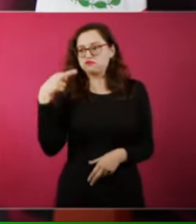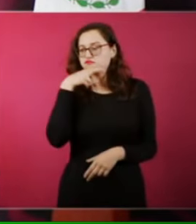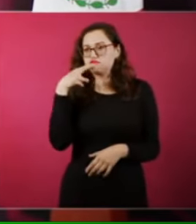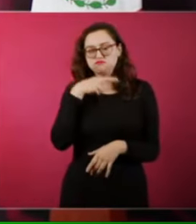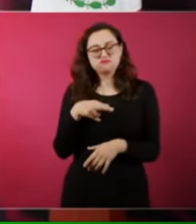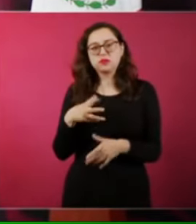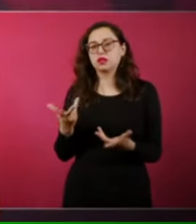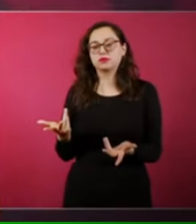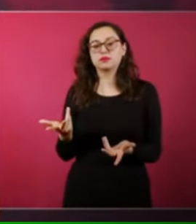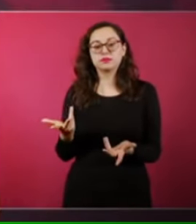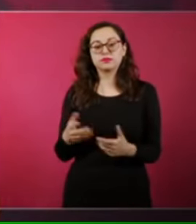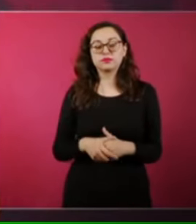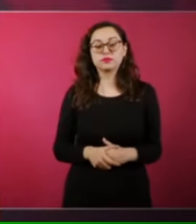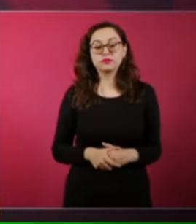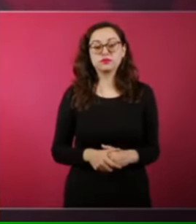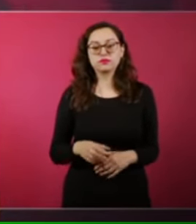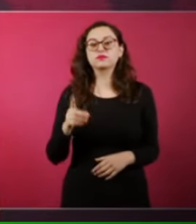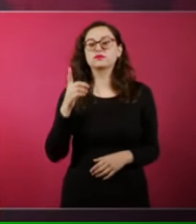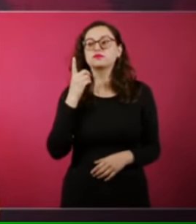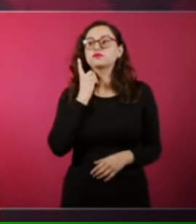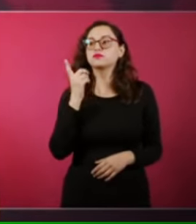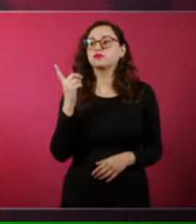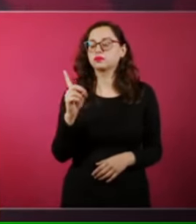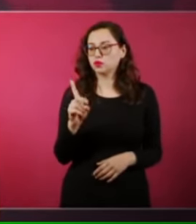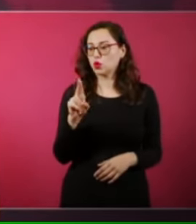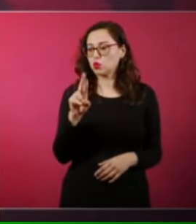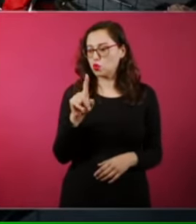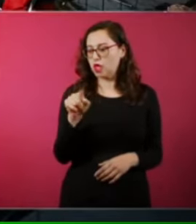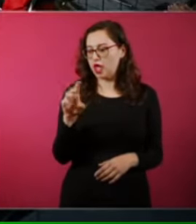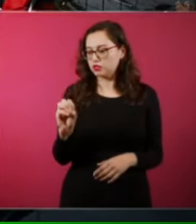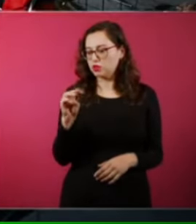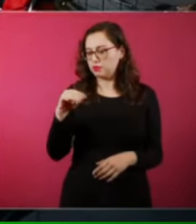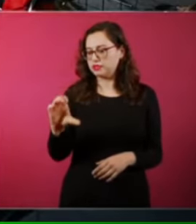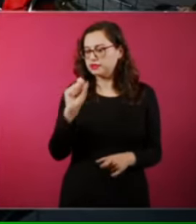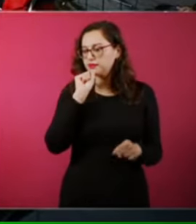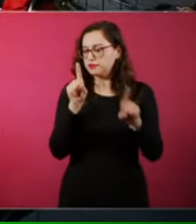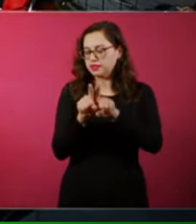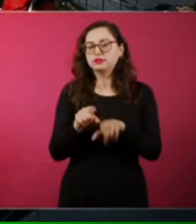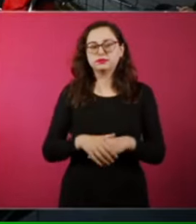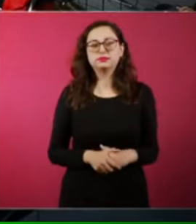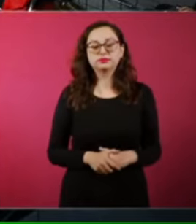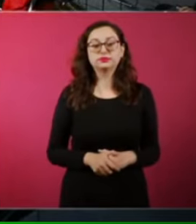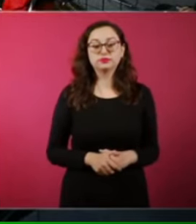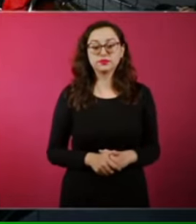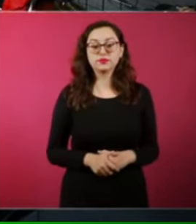y otros, del movimiento ciudadano, sí, este,